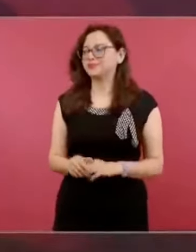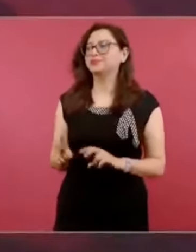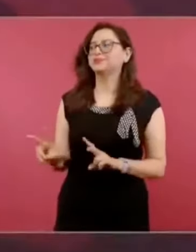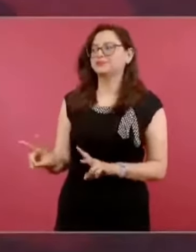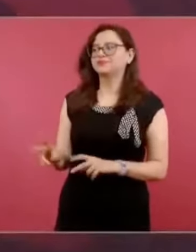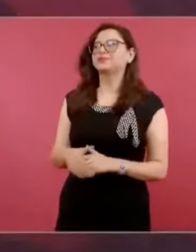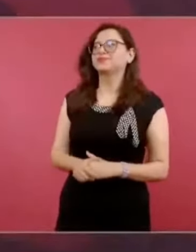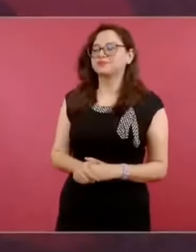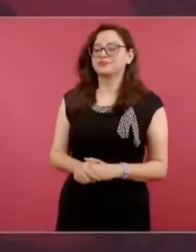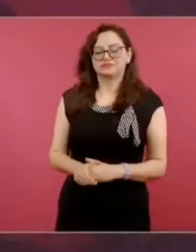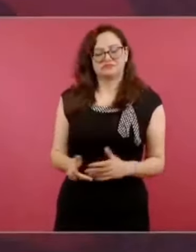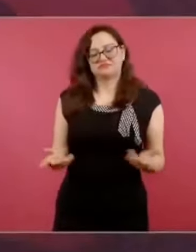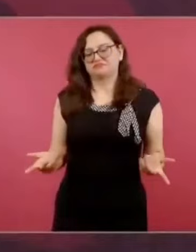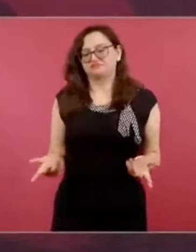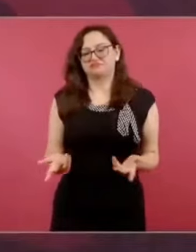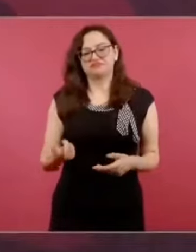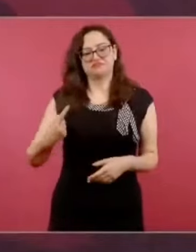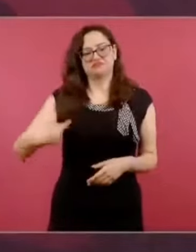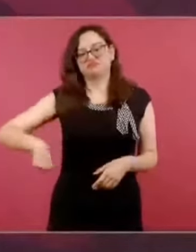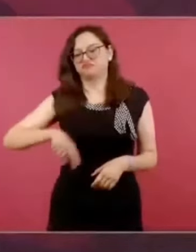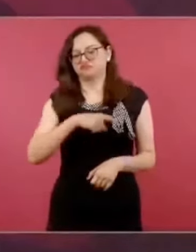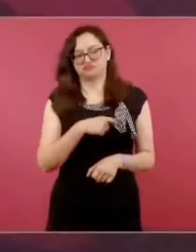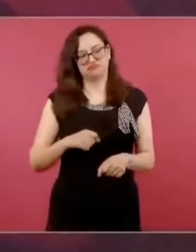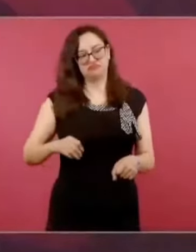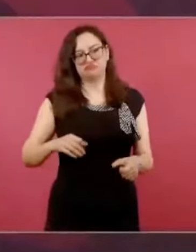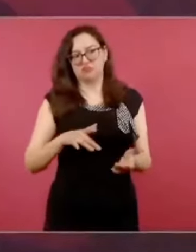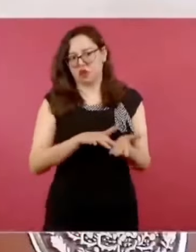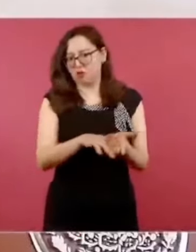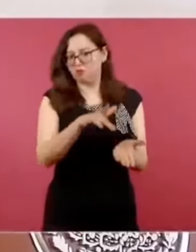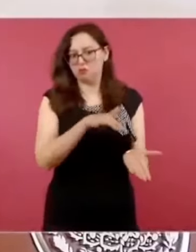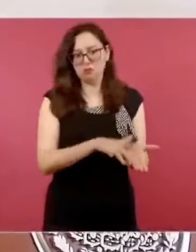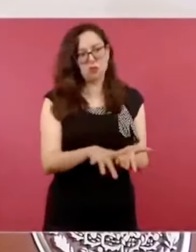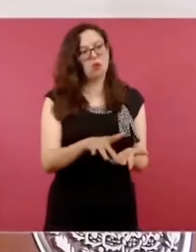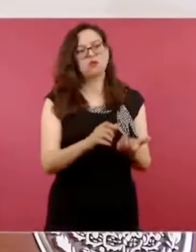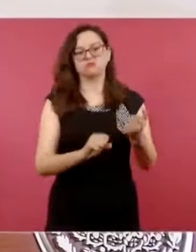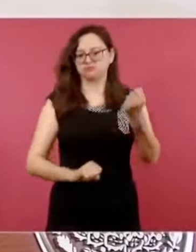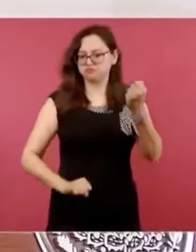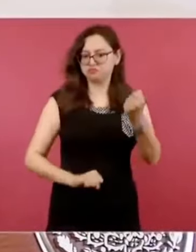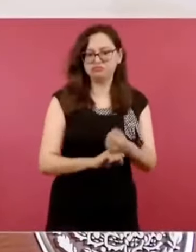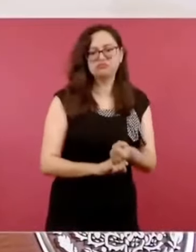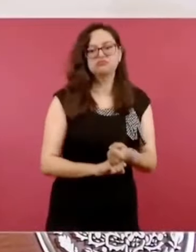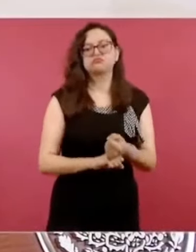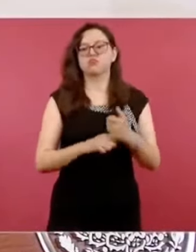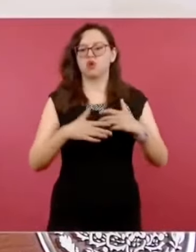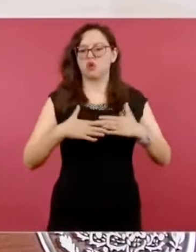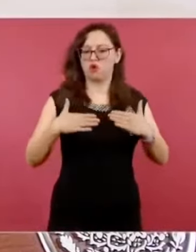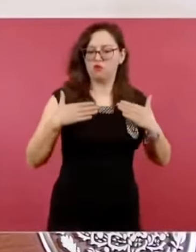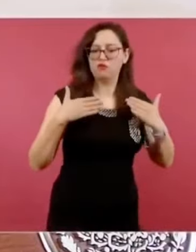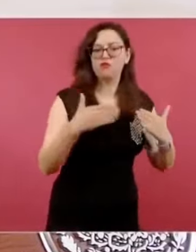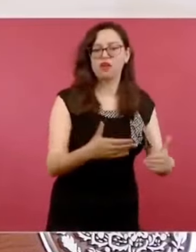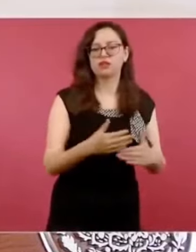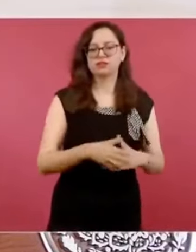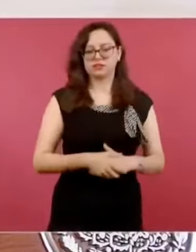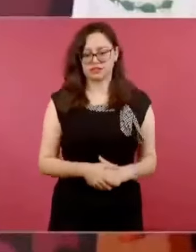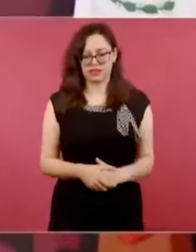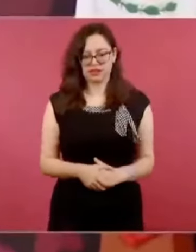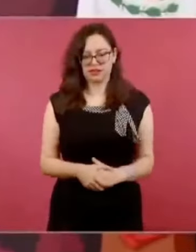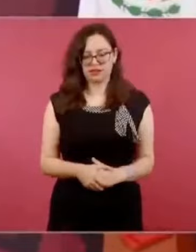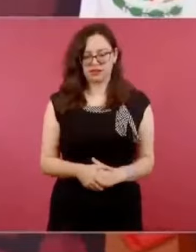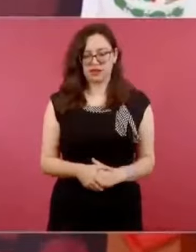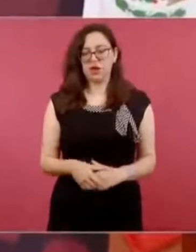nuestro apoyo, nuestro respaldo, nuestra confianza. Yo lo